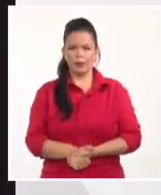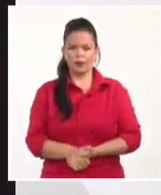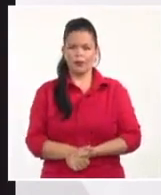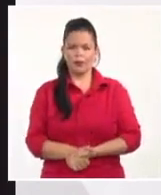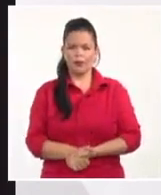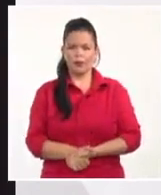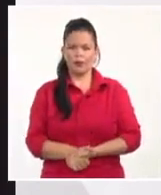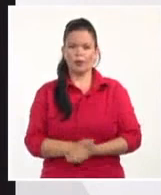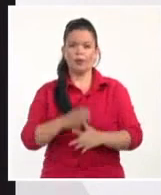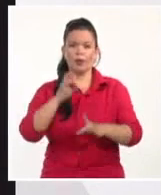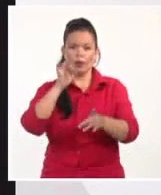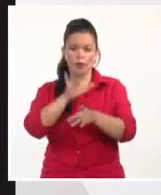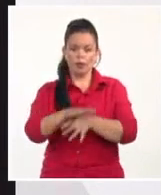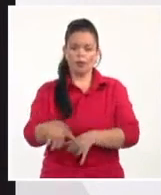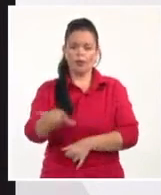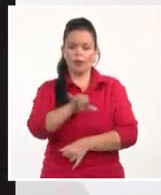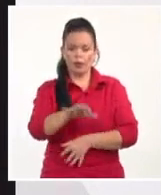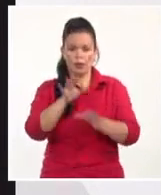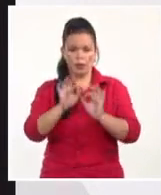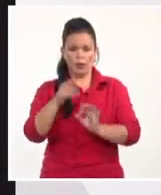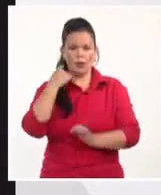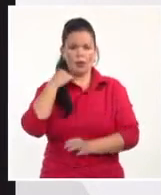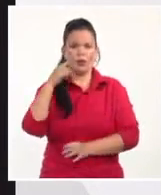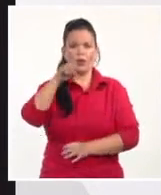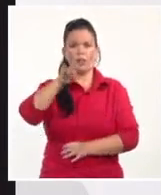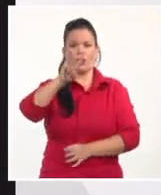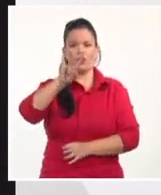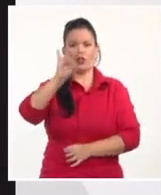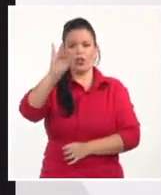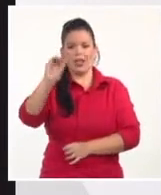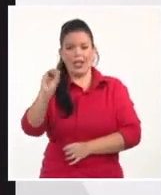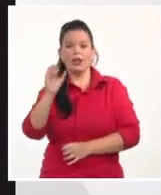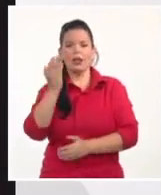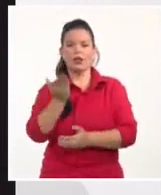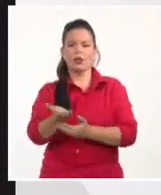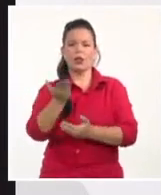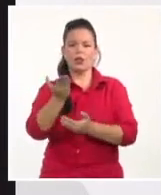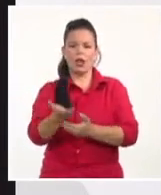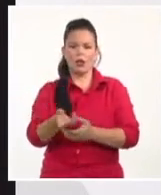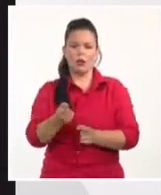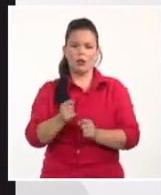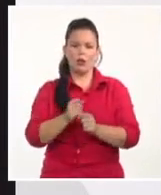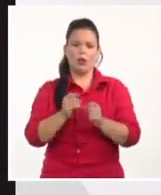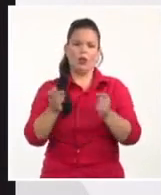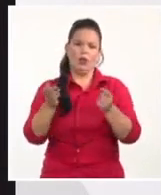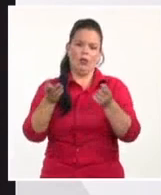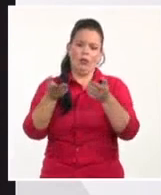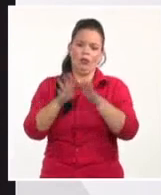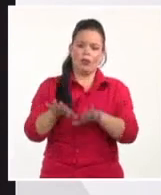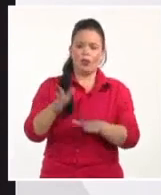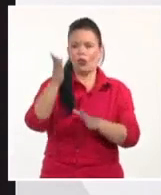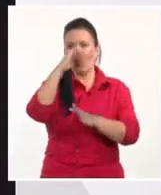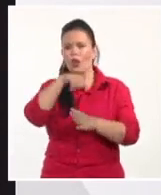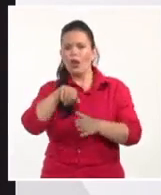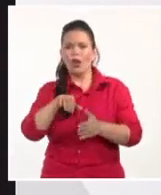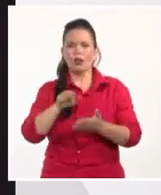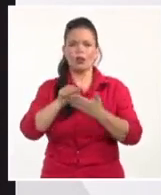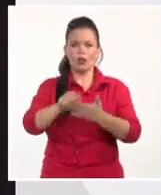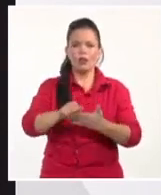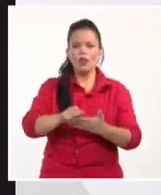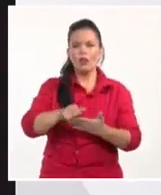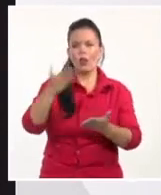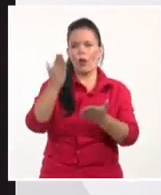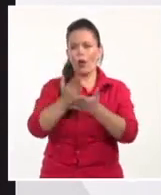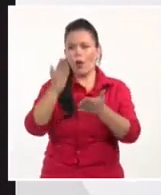70, en el cual defendía, bueno, pues el fin del Estado, es decir, que no existiesen servicios públicos, ni en educación, ni en sanidad,